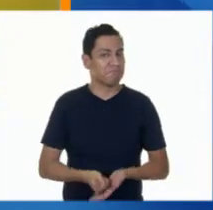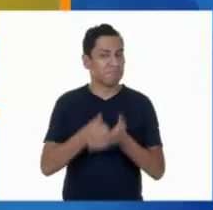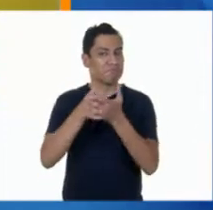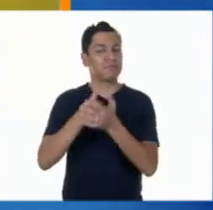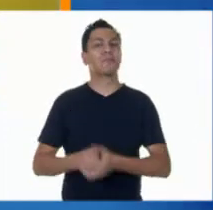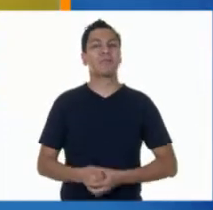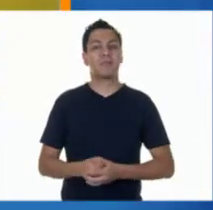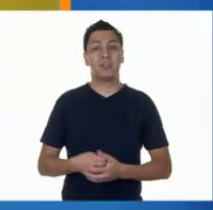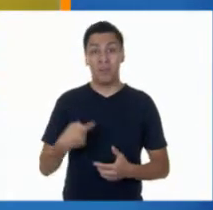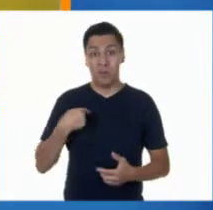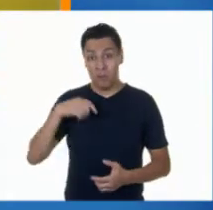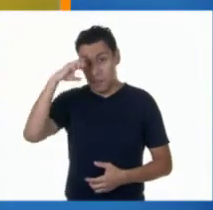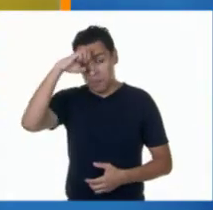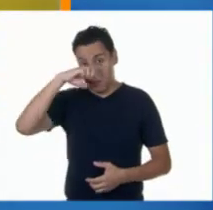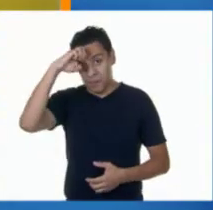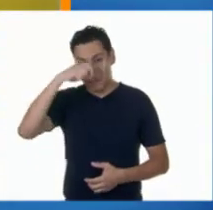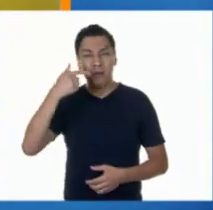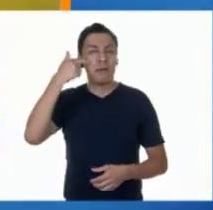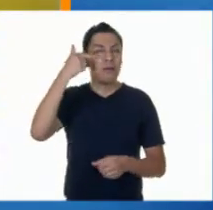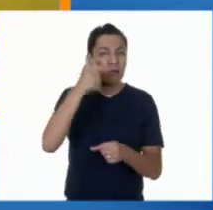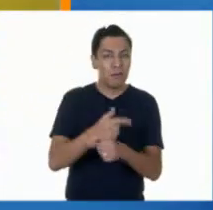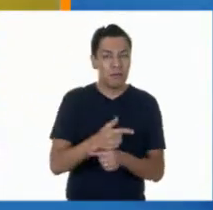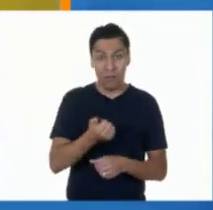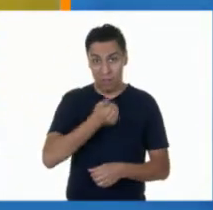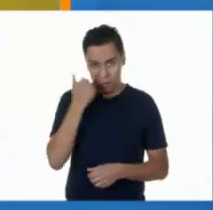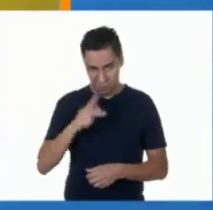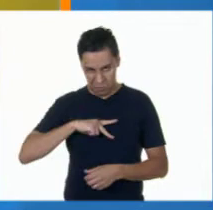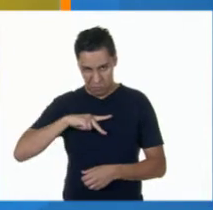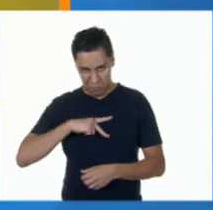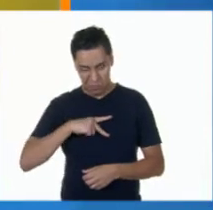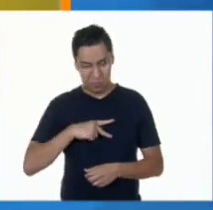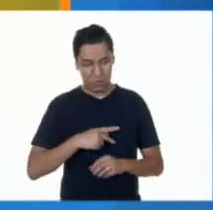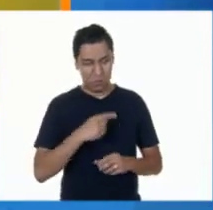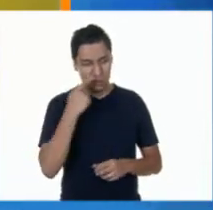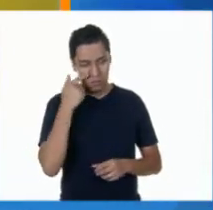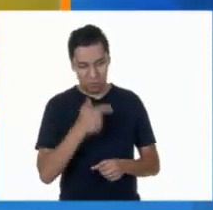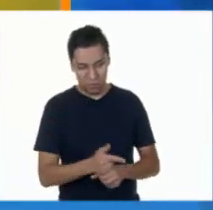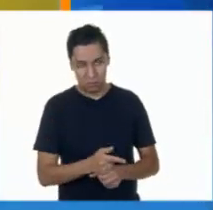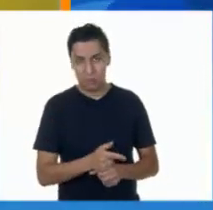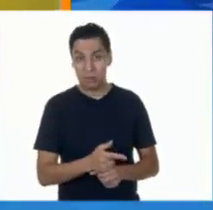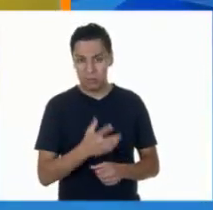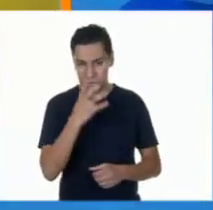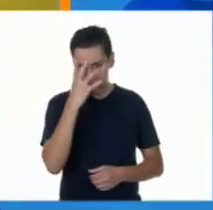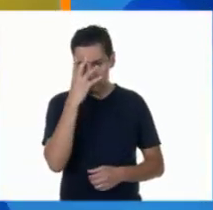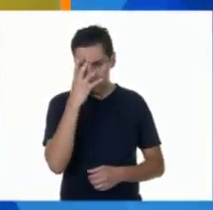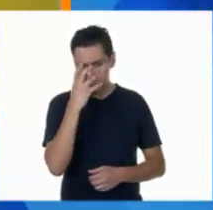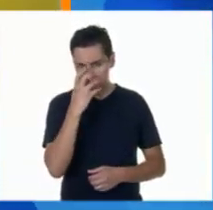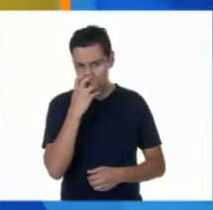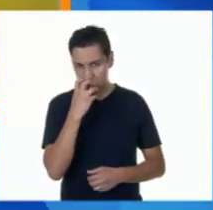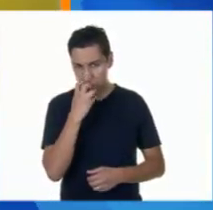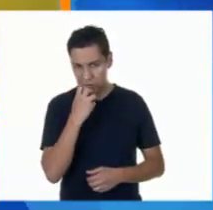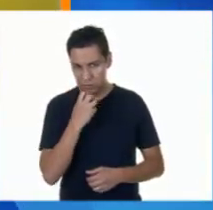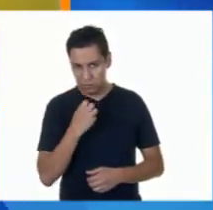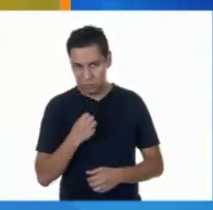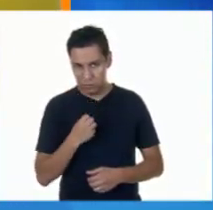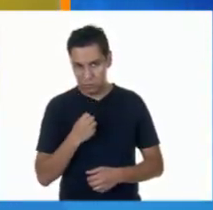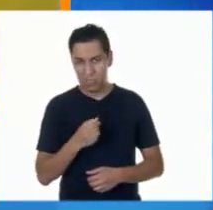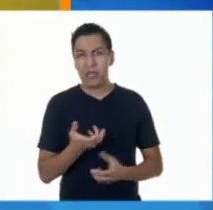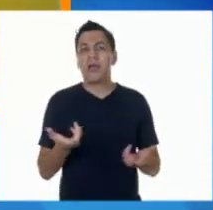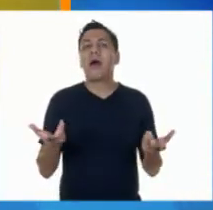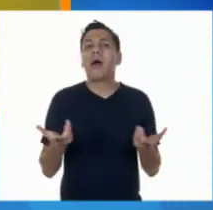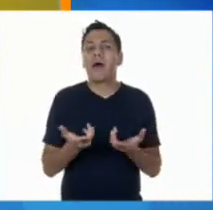Y de acuerdo a mi experiencia, he observado que cuando mis alumnos y alumnas se sienten desanimados, tienden